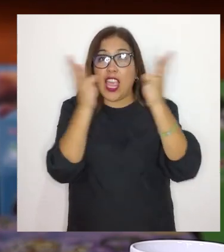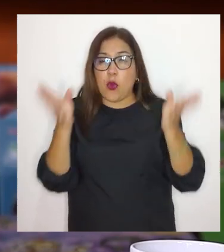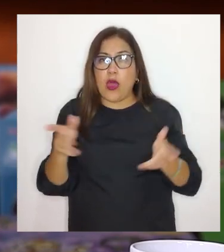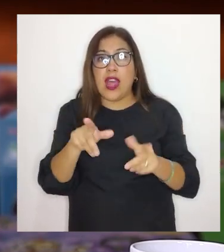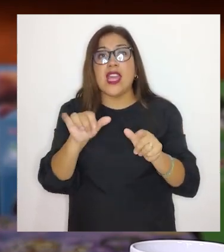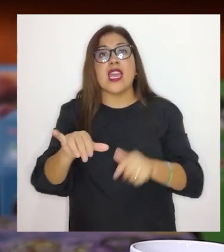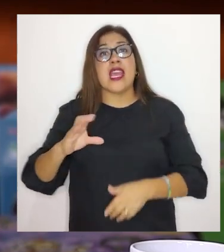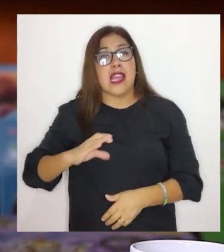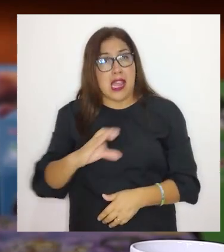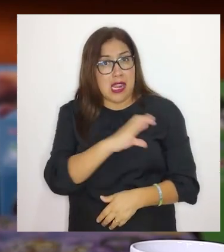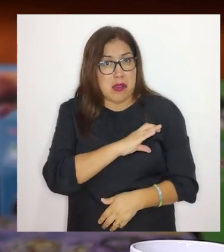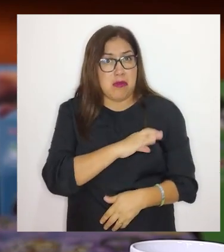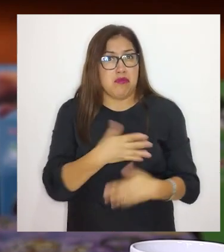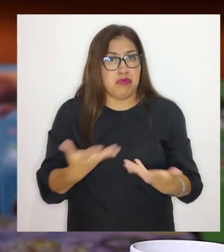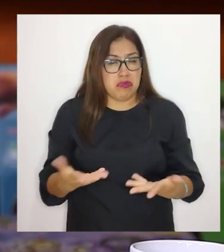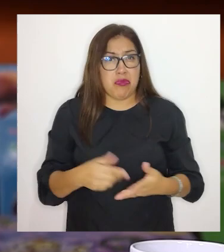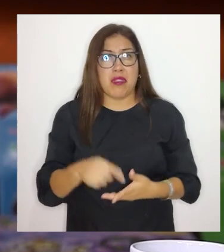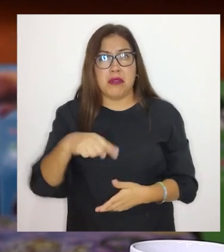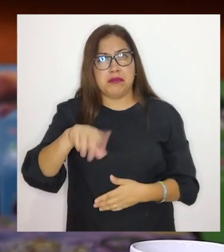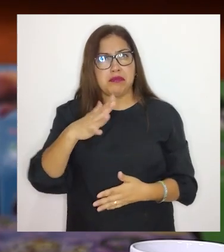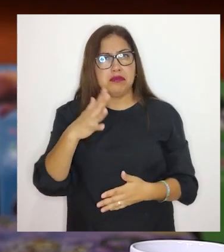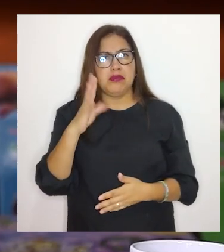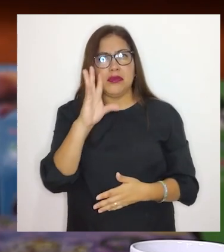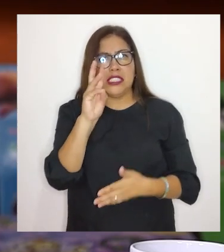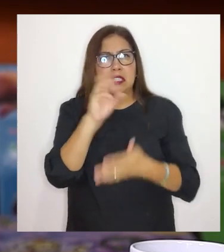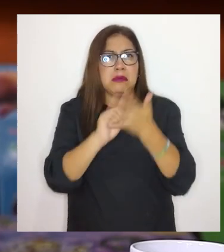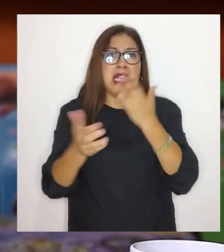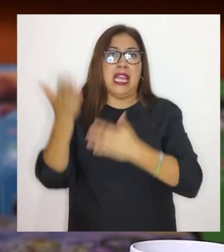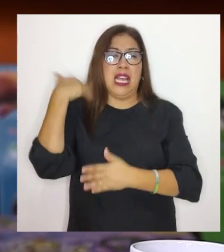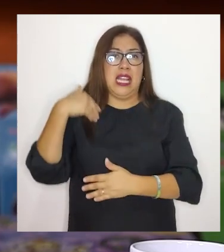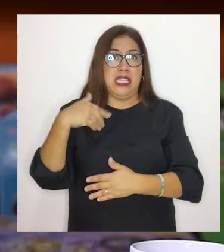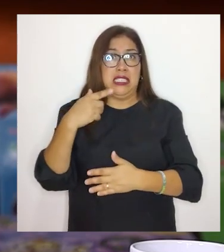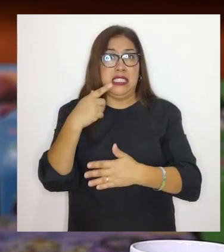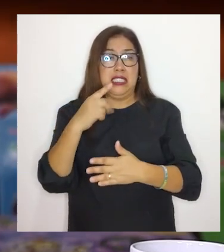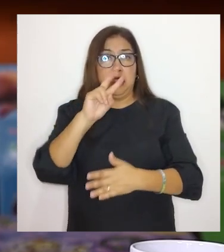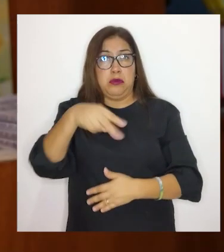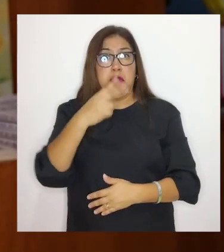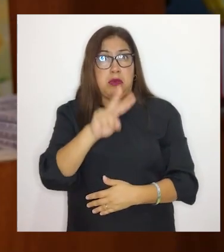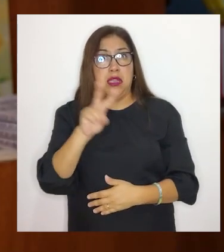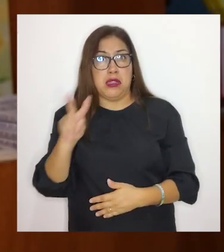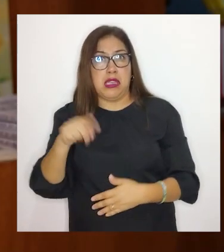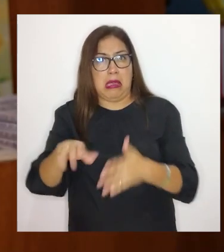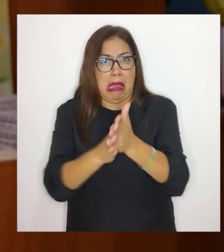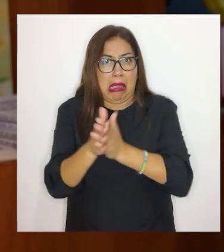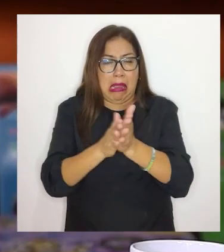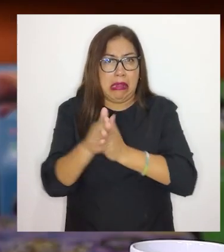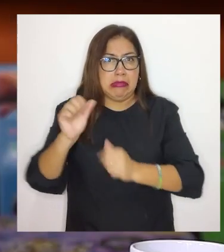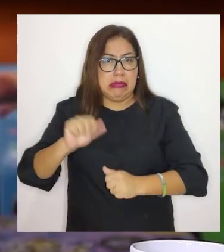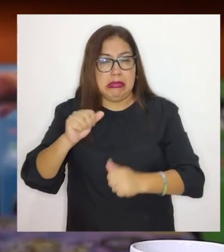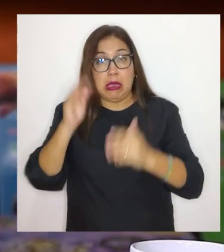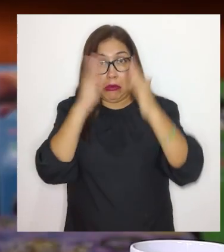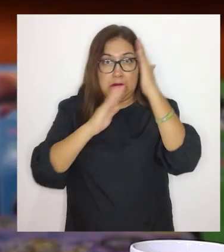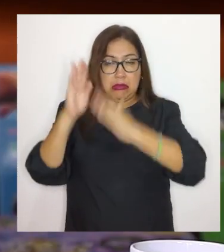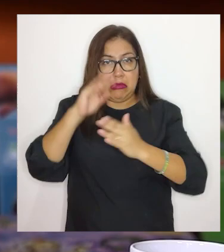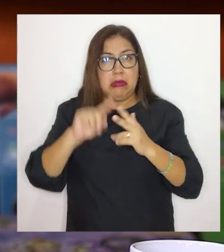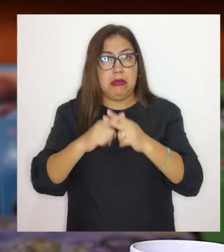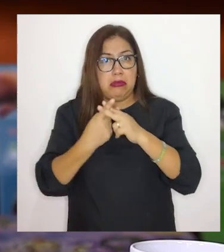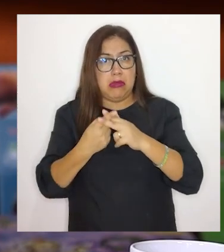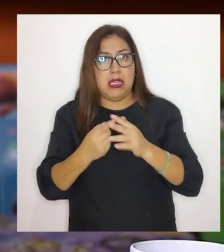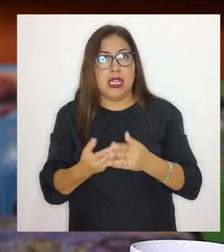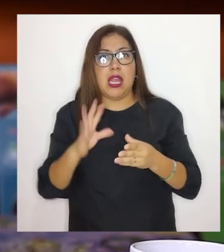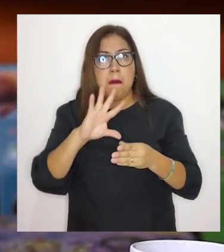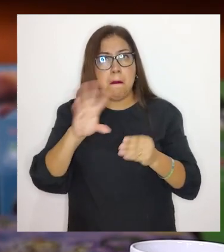Callao, que recién en el segundo trimestre del año pasado, del 2022, se han puesto las pilas. Se han puesto las pilas y han